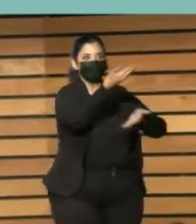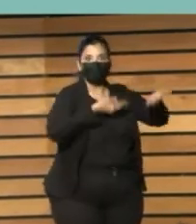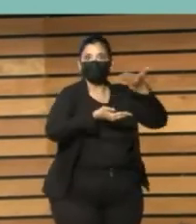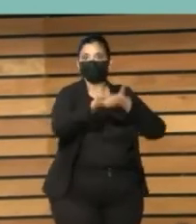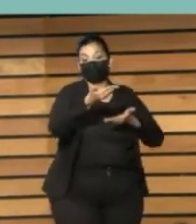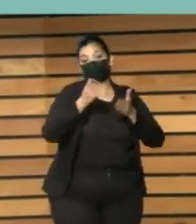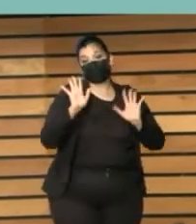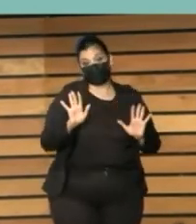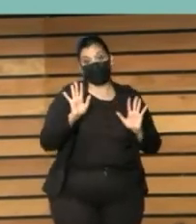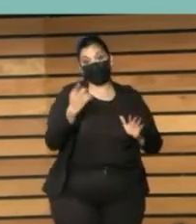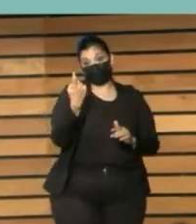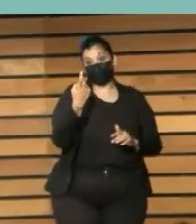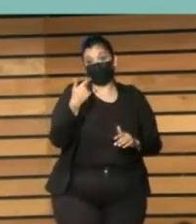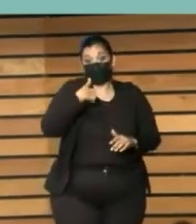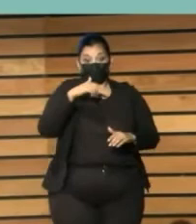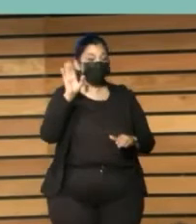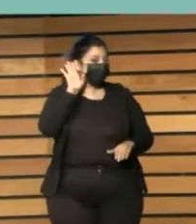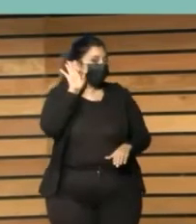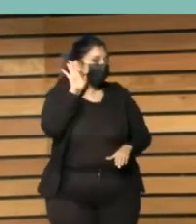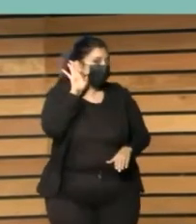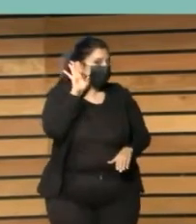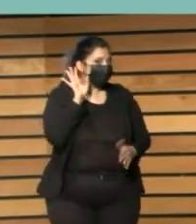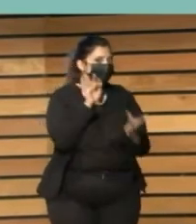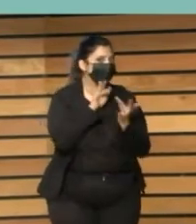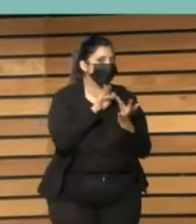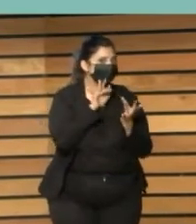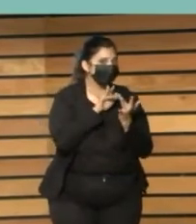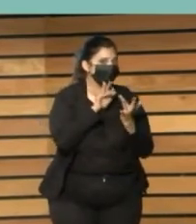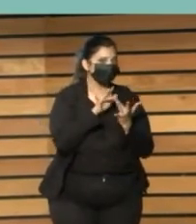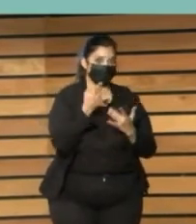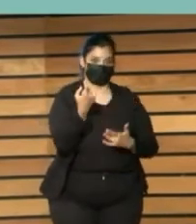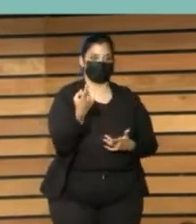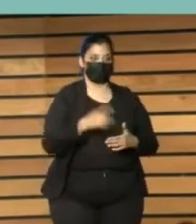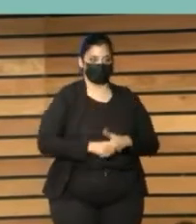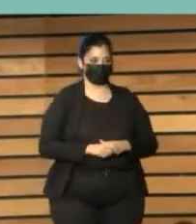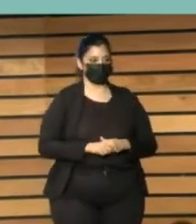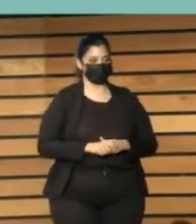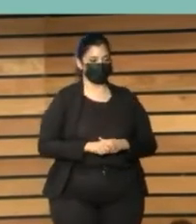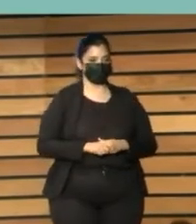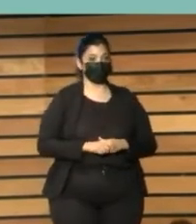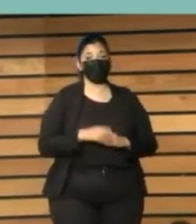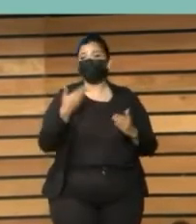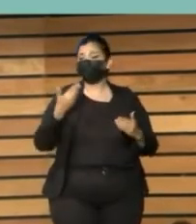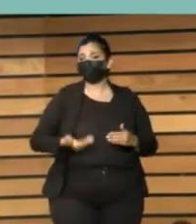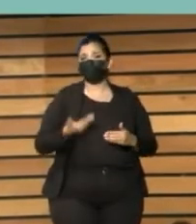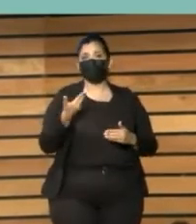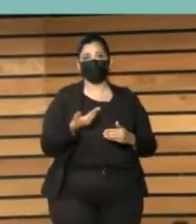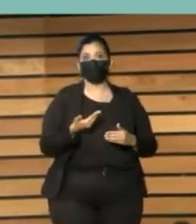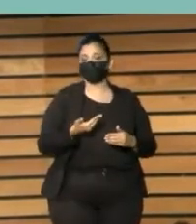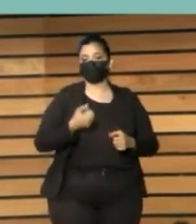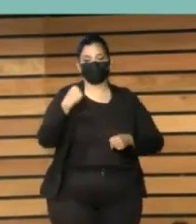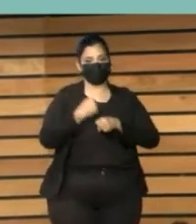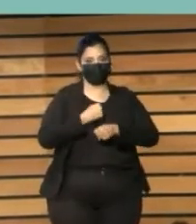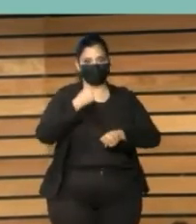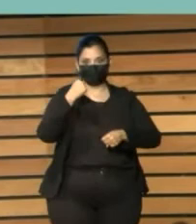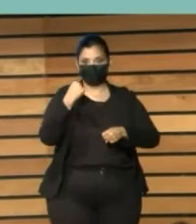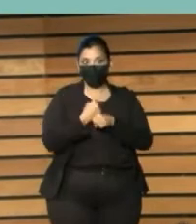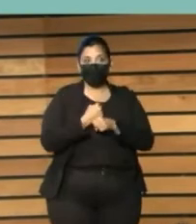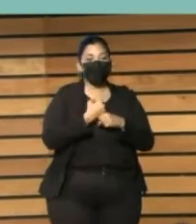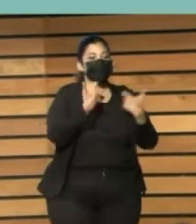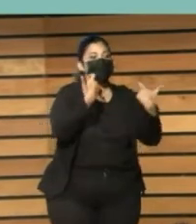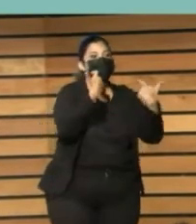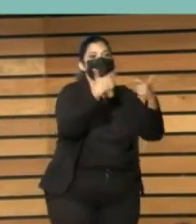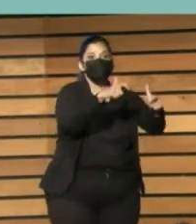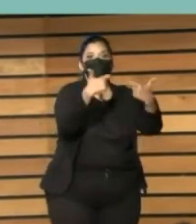las orejas muy abiertas. Y luego, se ha comentado también antes lo importante que es trabajar intersectorial,